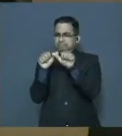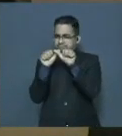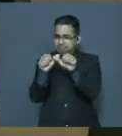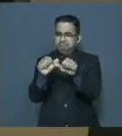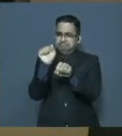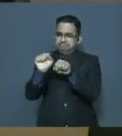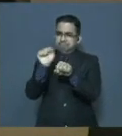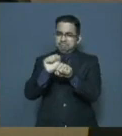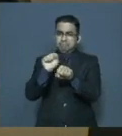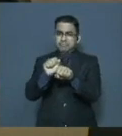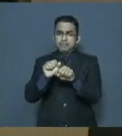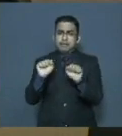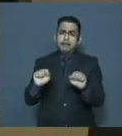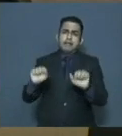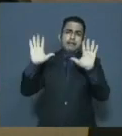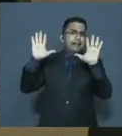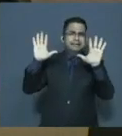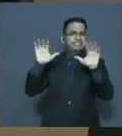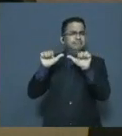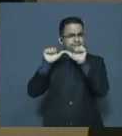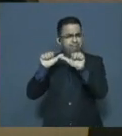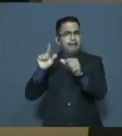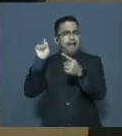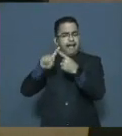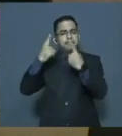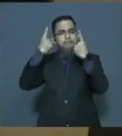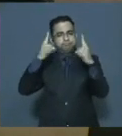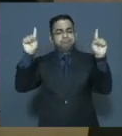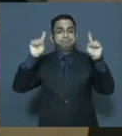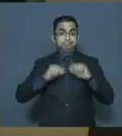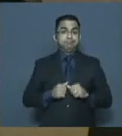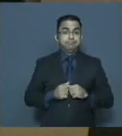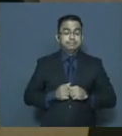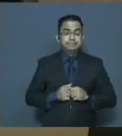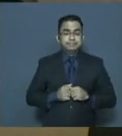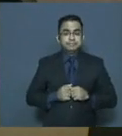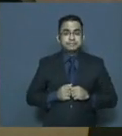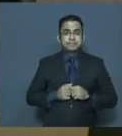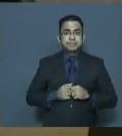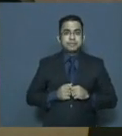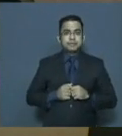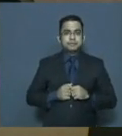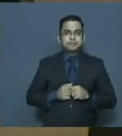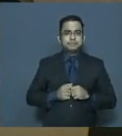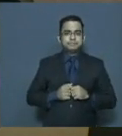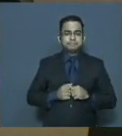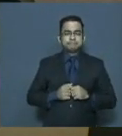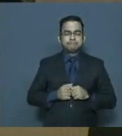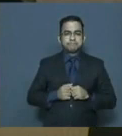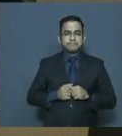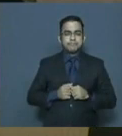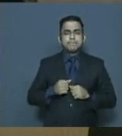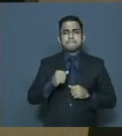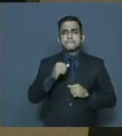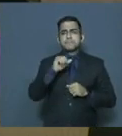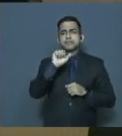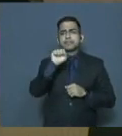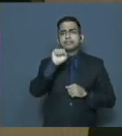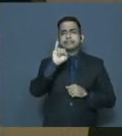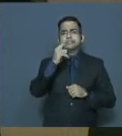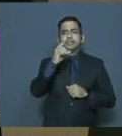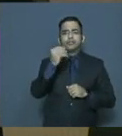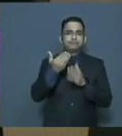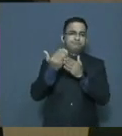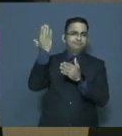hasta asegurar ese propósito. A inicios del siglo pasado, el estadista